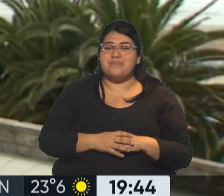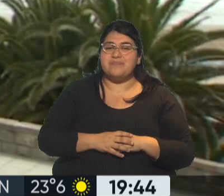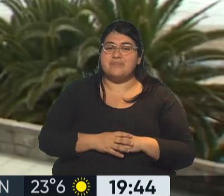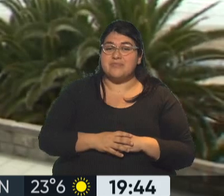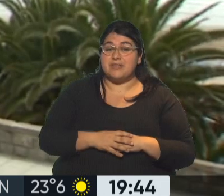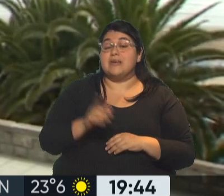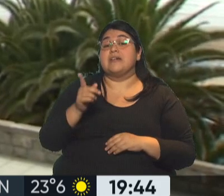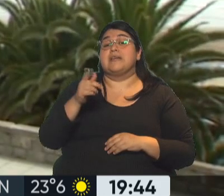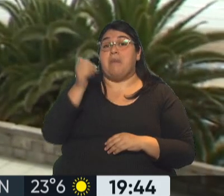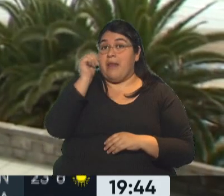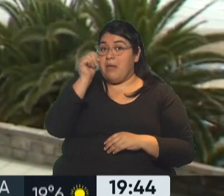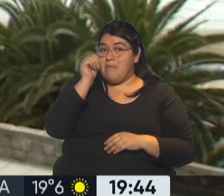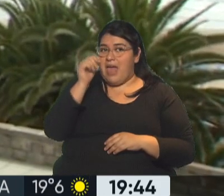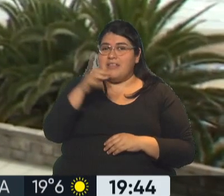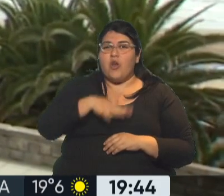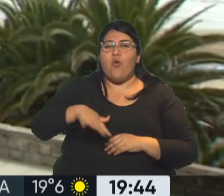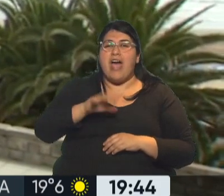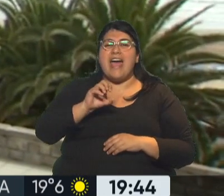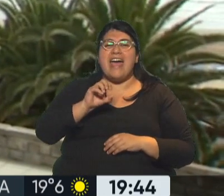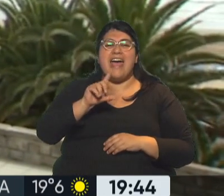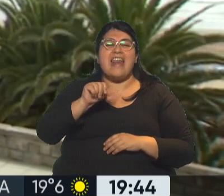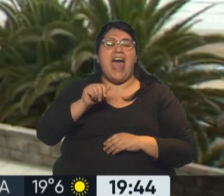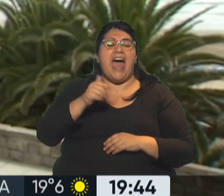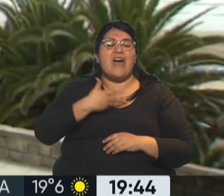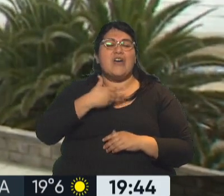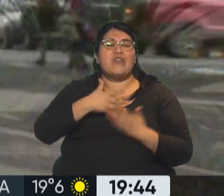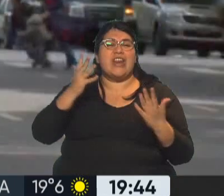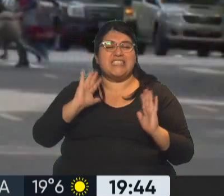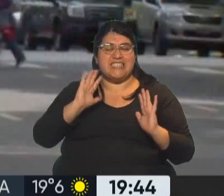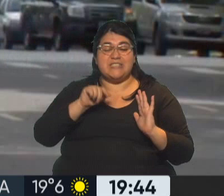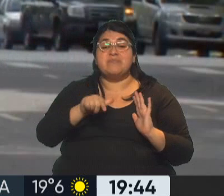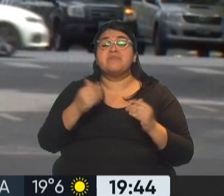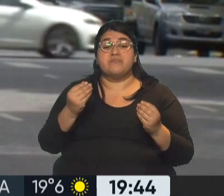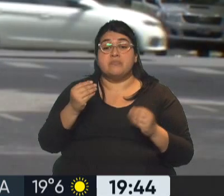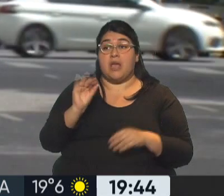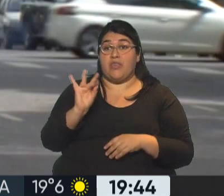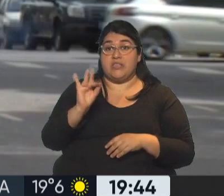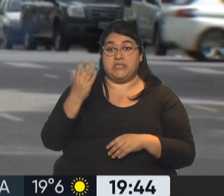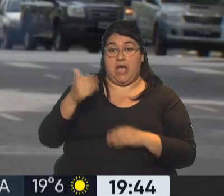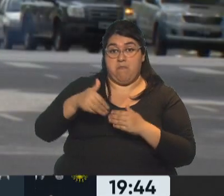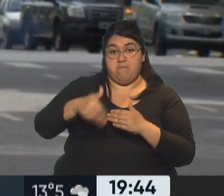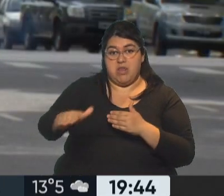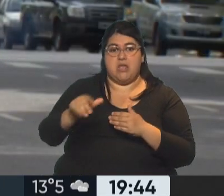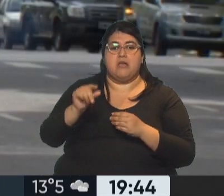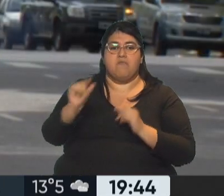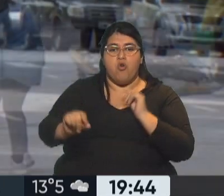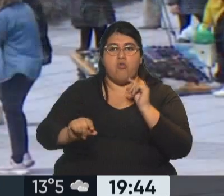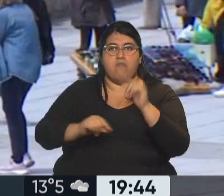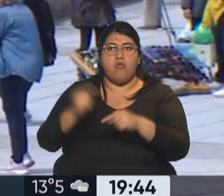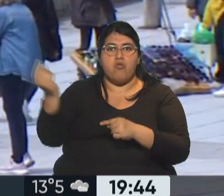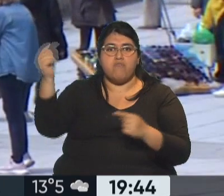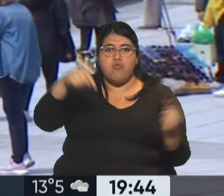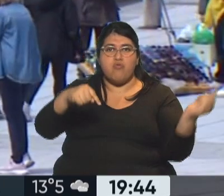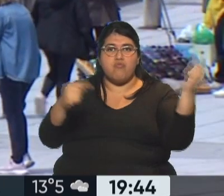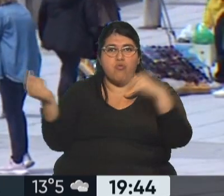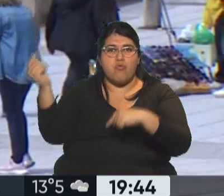Mar del Plata la Feliz ya se prepara para recibir a los miles de turistas de todo el país que desde diciembre comienzan a instalarse en esta ciudad con